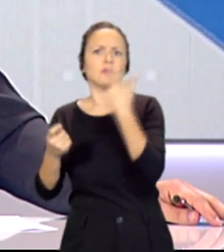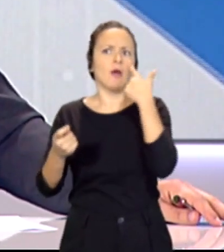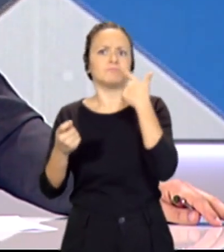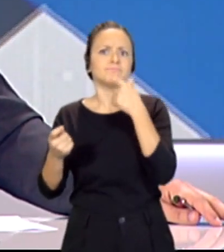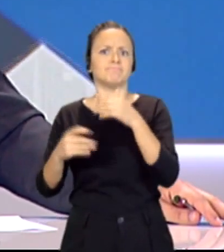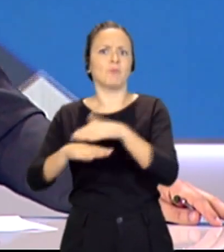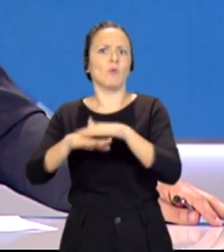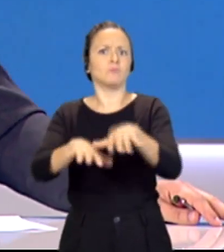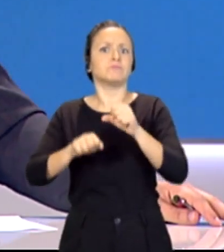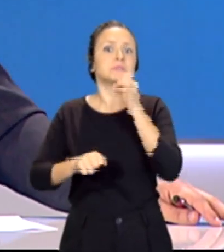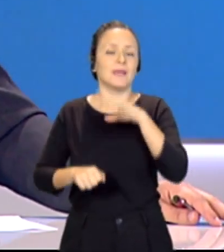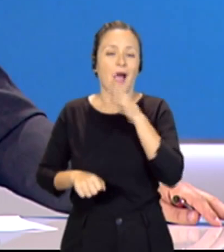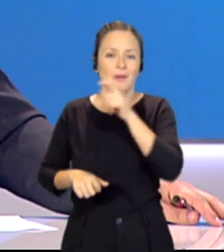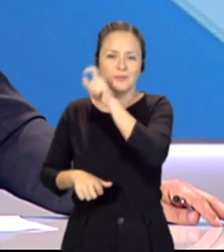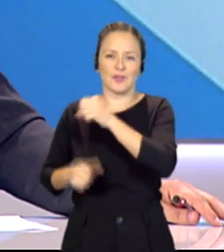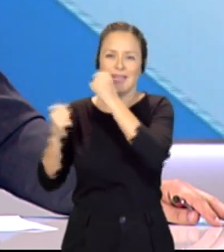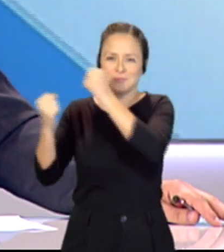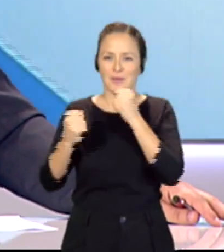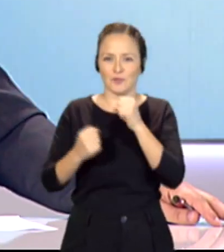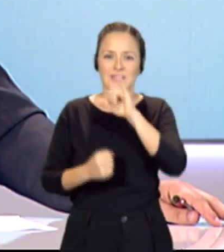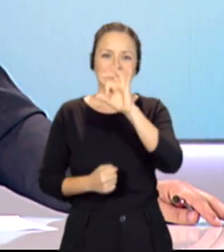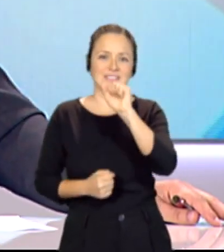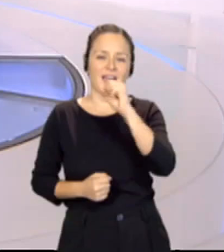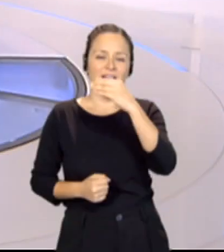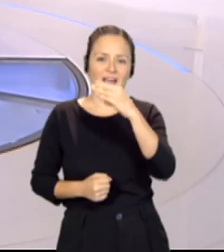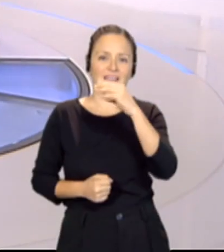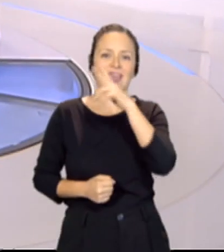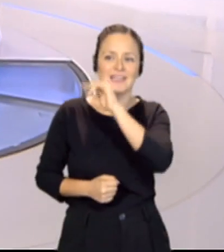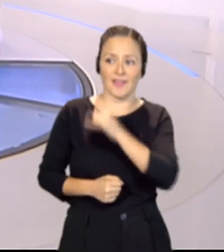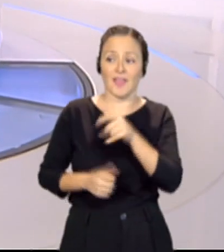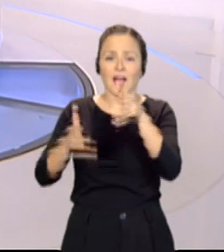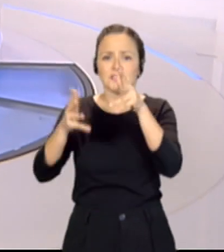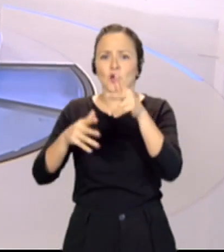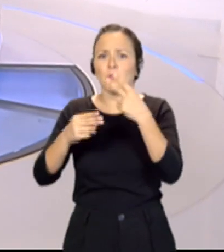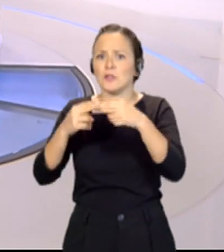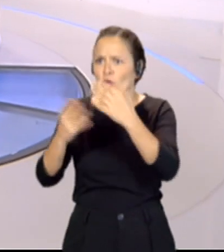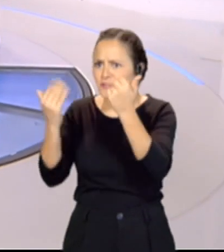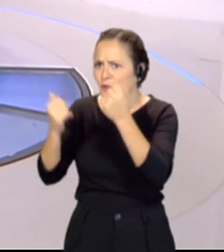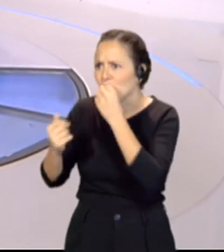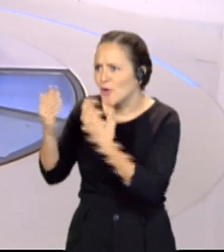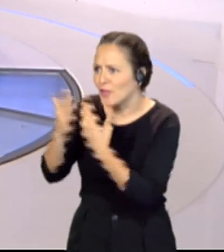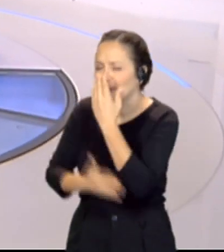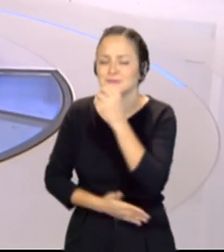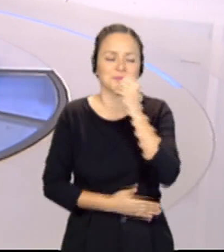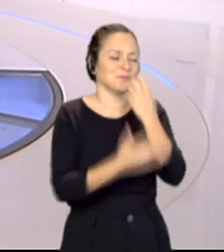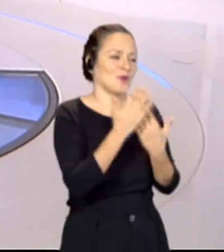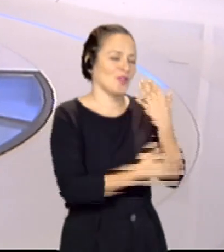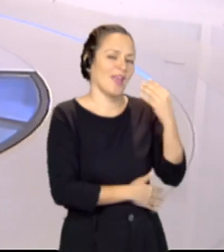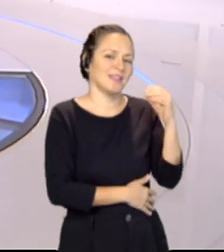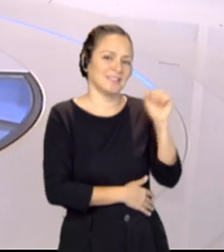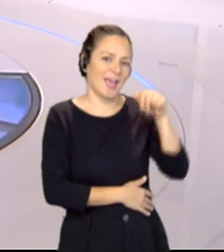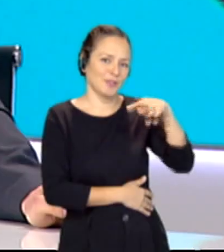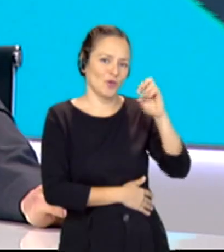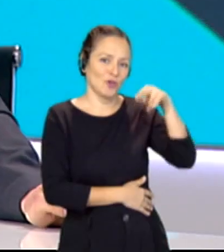ver qué opinan los expertos. Saludamos a Isaac Hernández, que es asesor político. ¿Qué tal, Isaac? Buenos días. Hola, muy buenos días, Antonio. Bueno, el